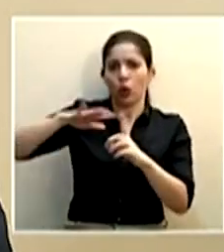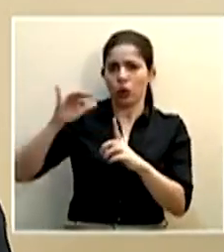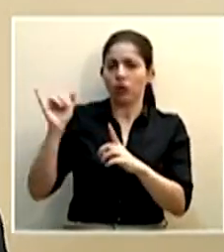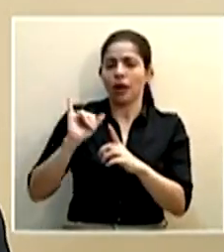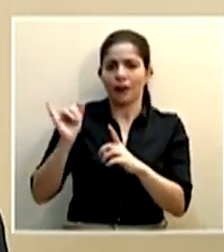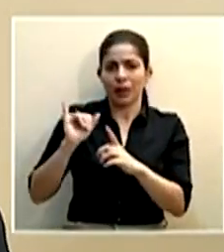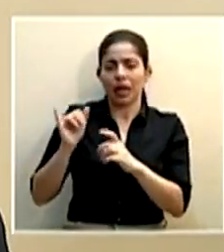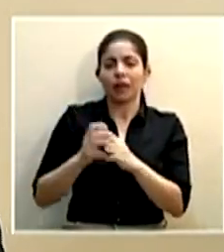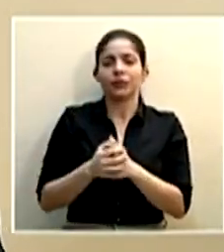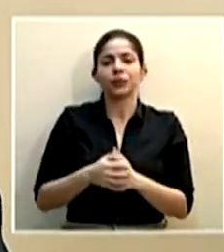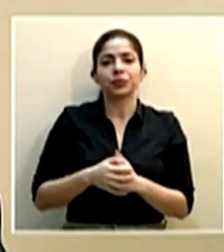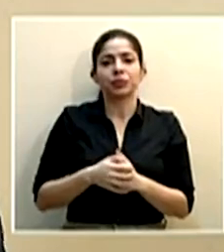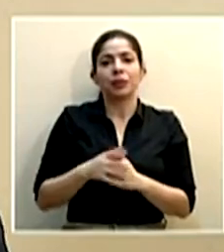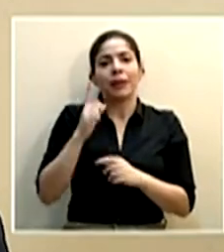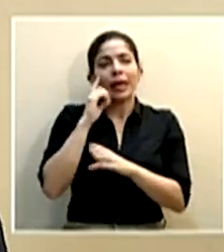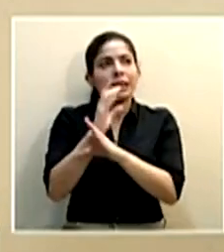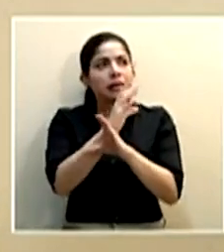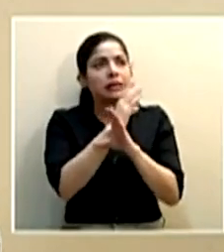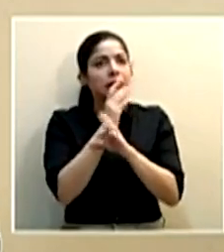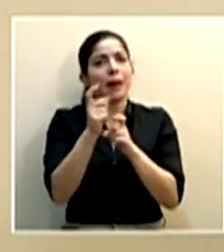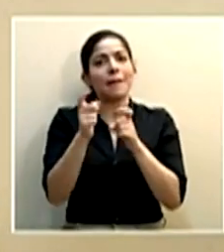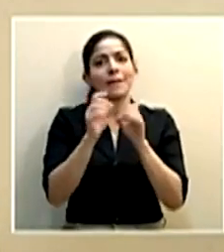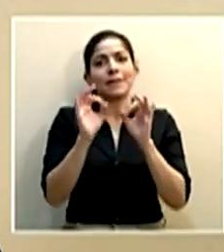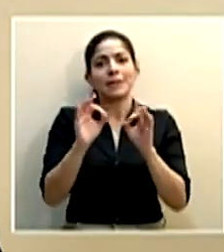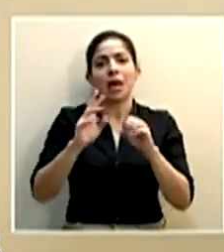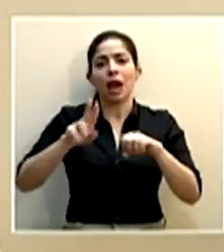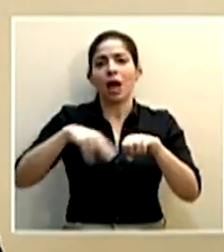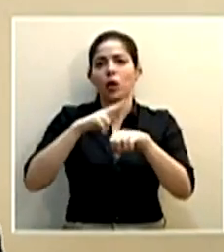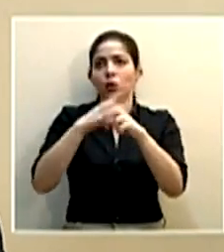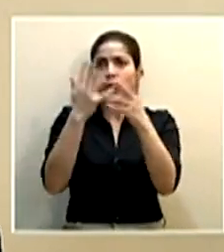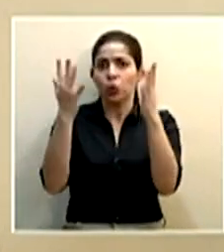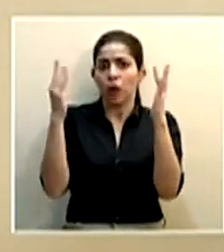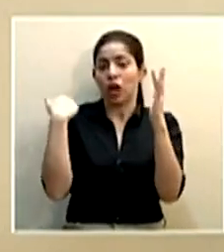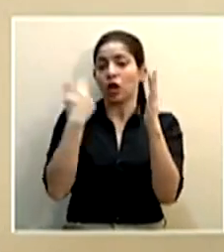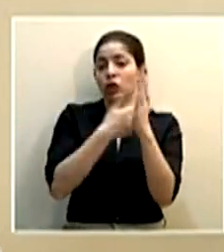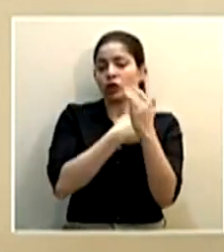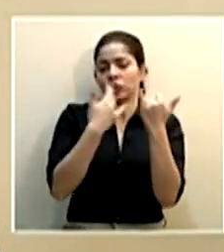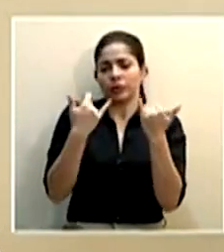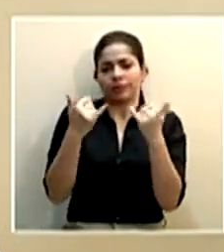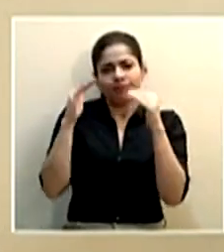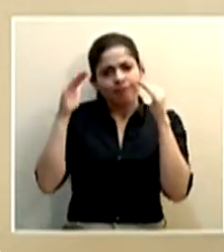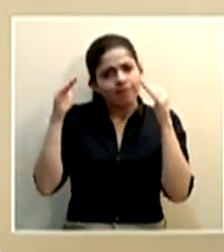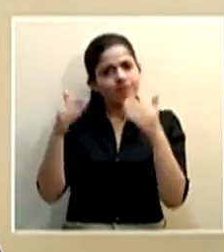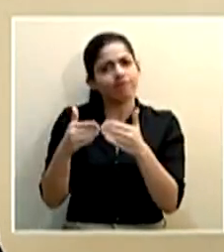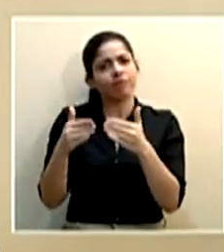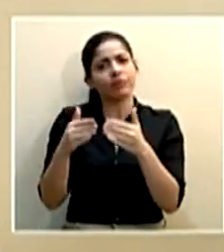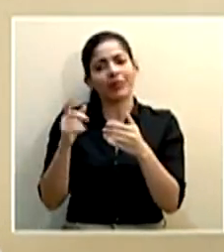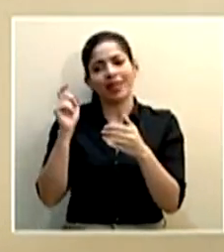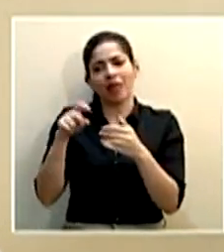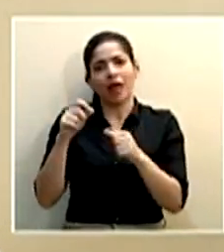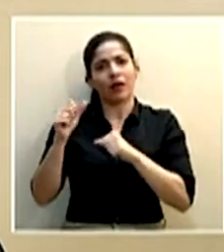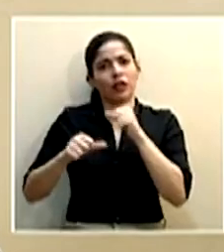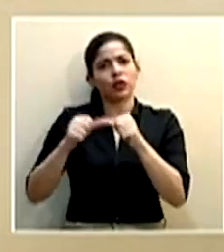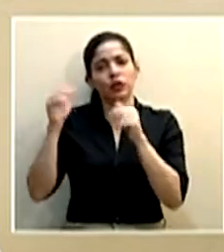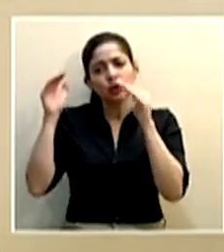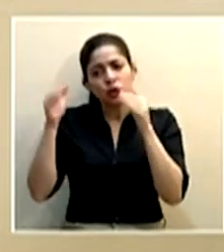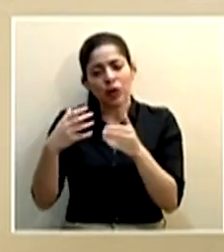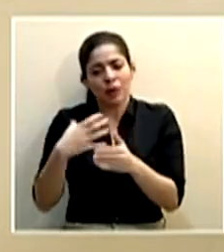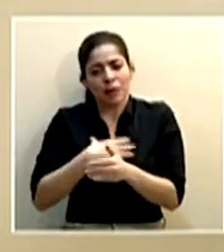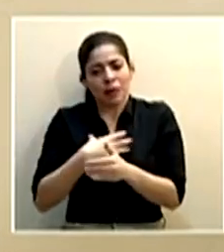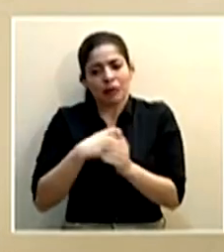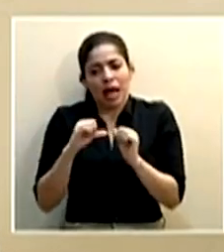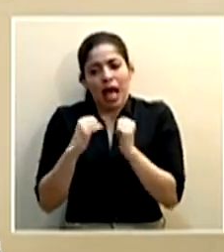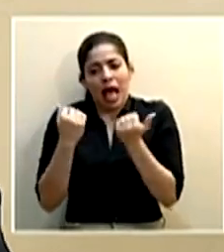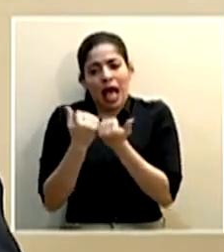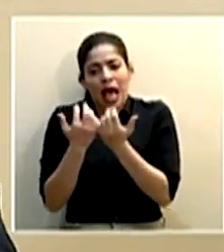en velar por el buen manejo de los recursos naturales nos vamos a concentrar en donde tenemos que focalizar los esfuerzos que son nuestras áreas